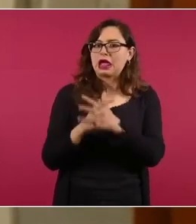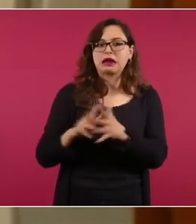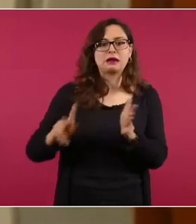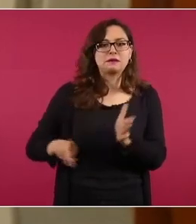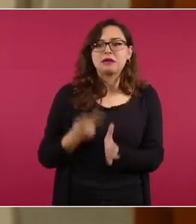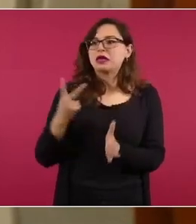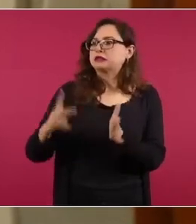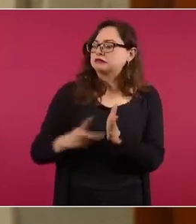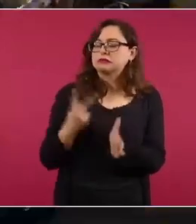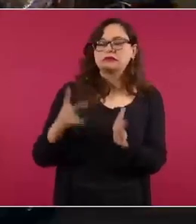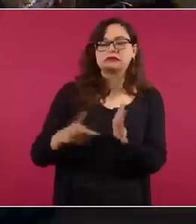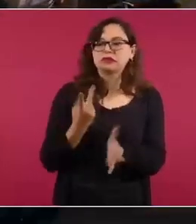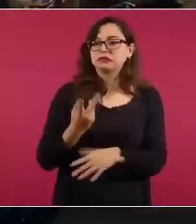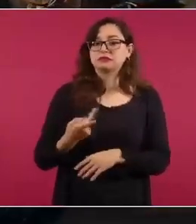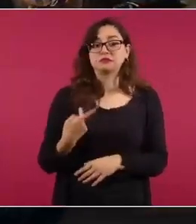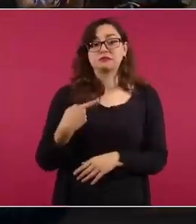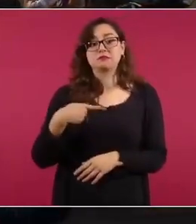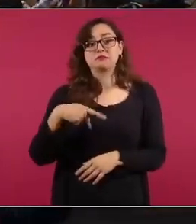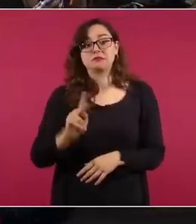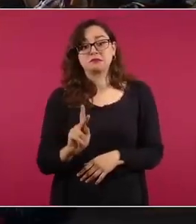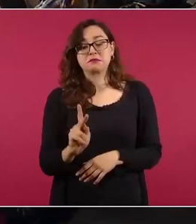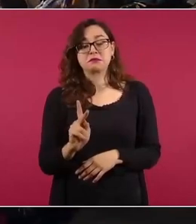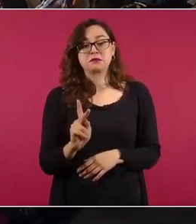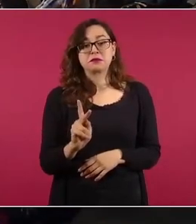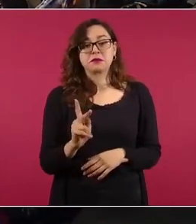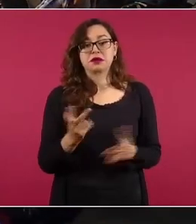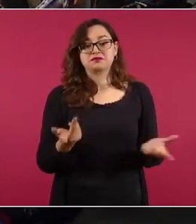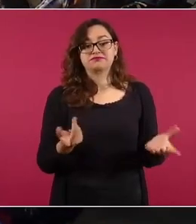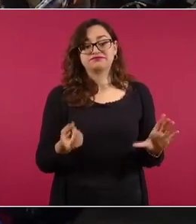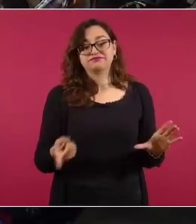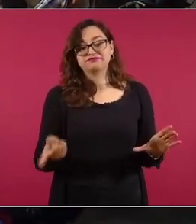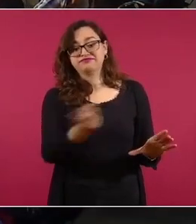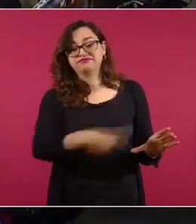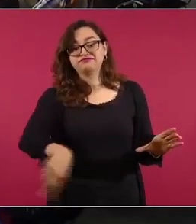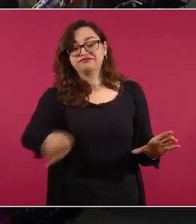sugieren esto fue después del 12